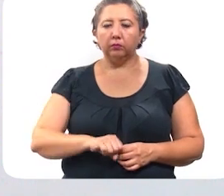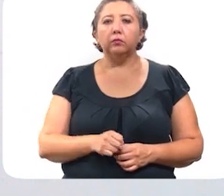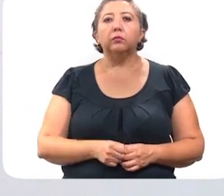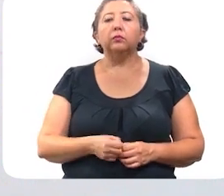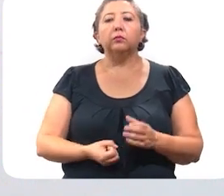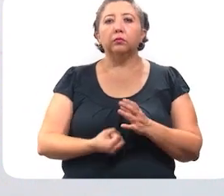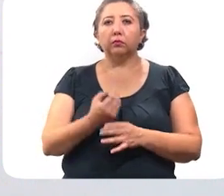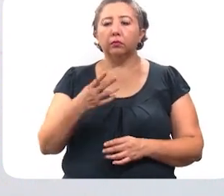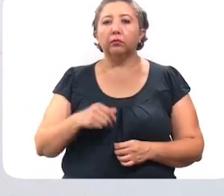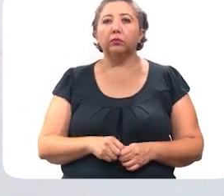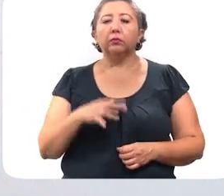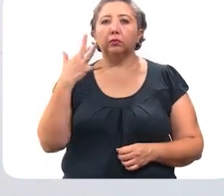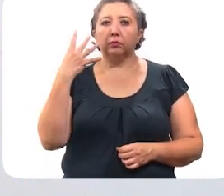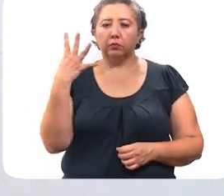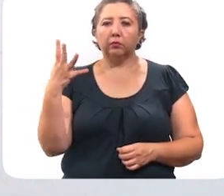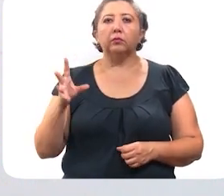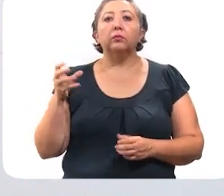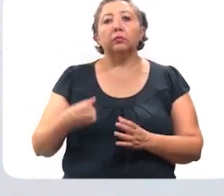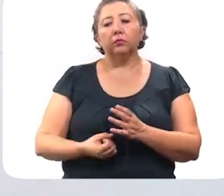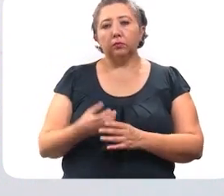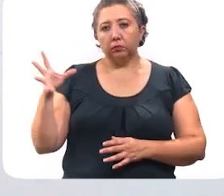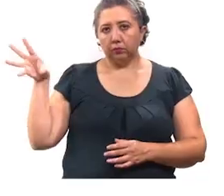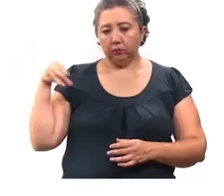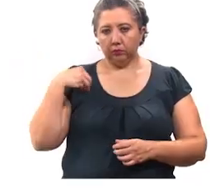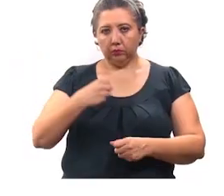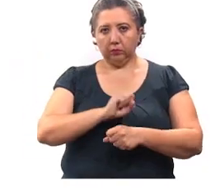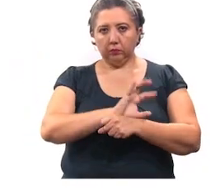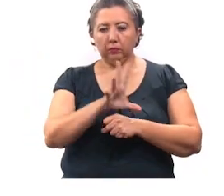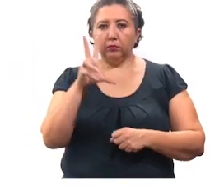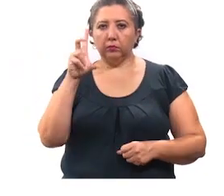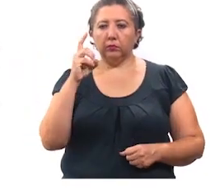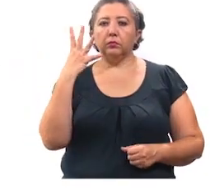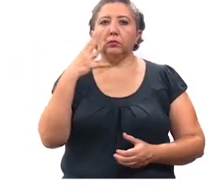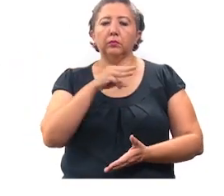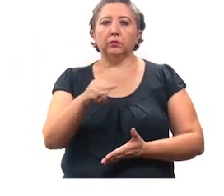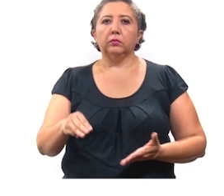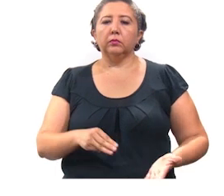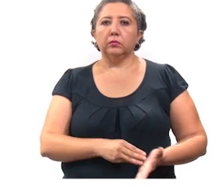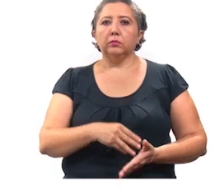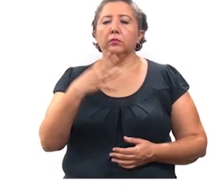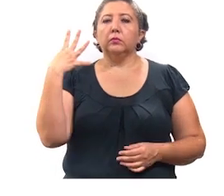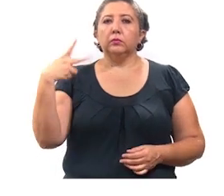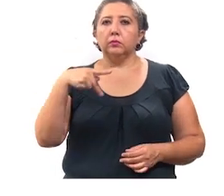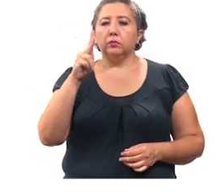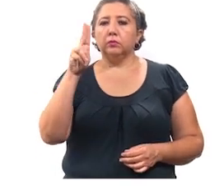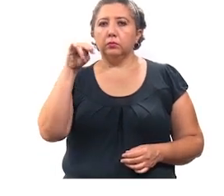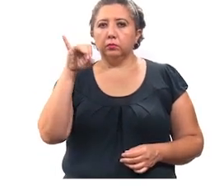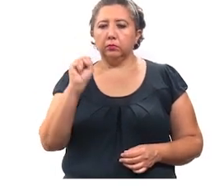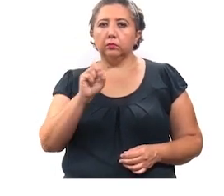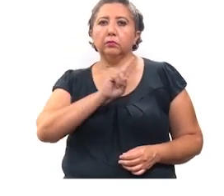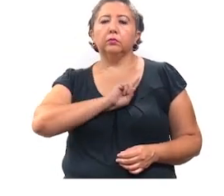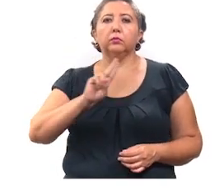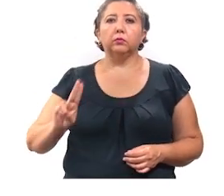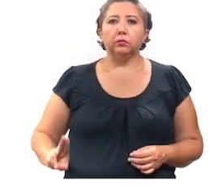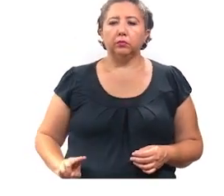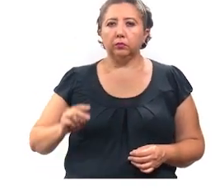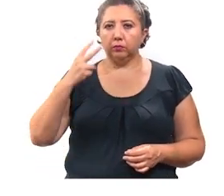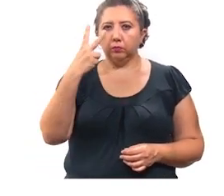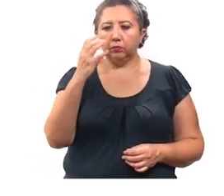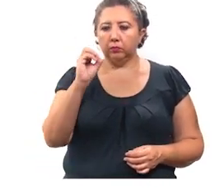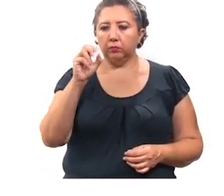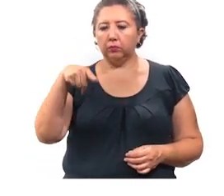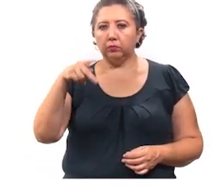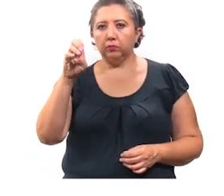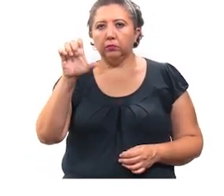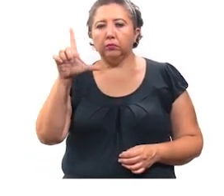detectaron 54 nuevos contagios de coronavirus. 34 en Mérida, 4 en Canazín y Humán, 2 en